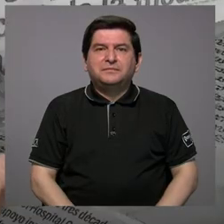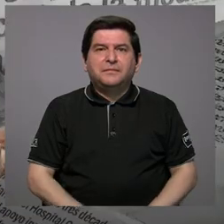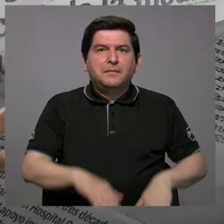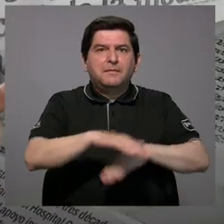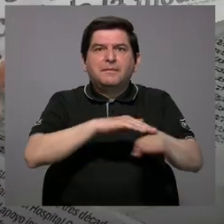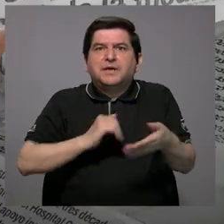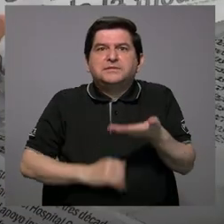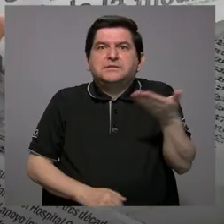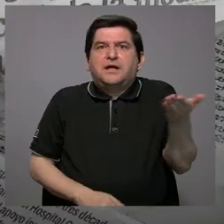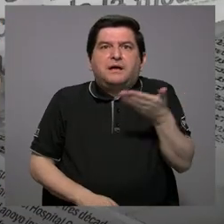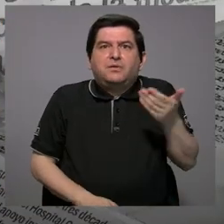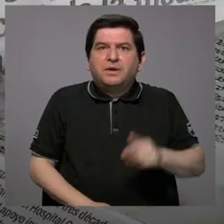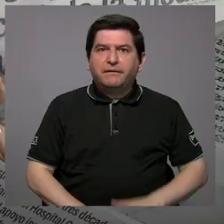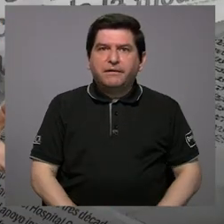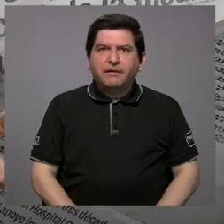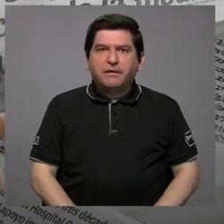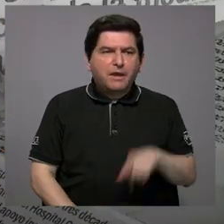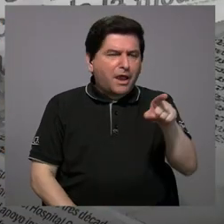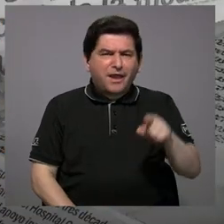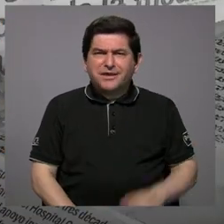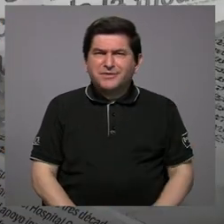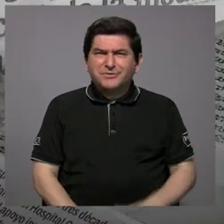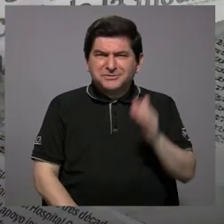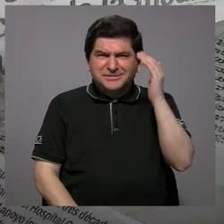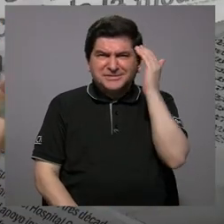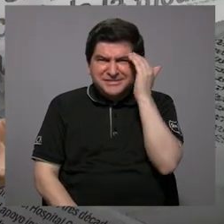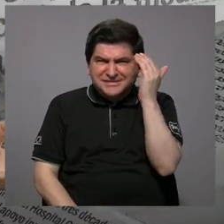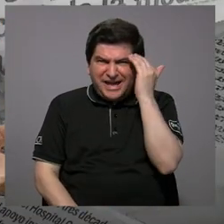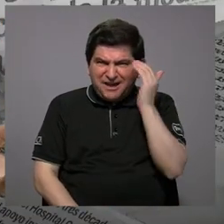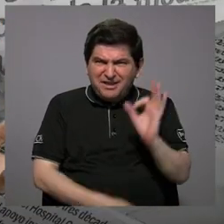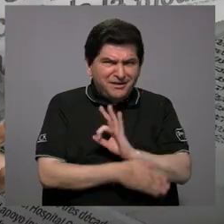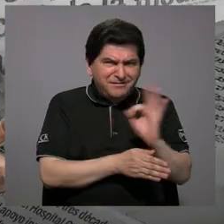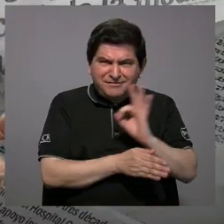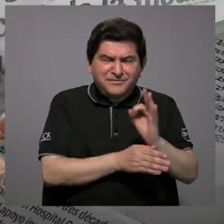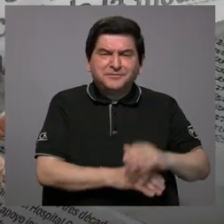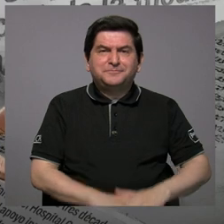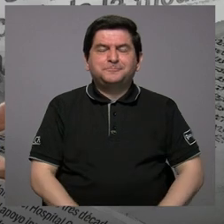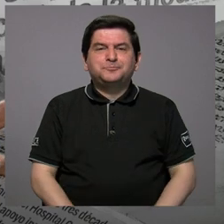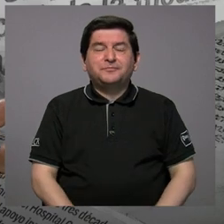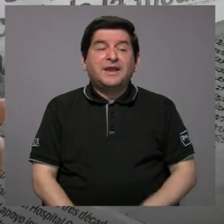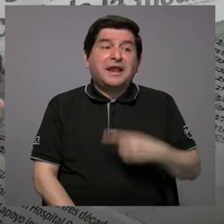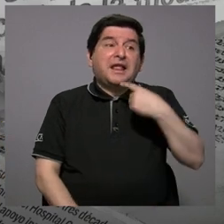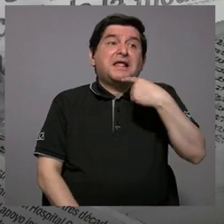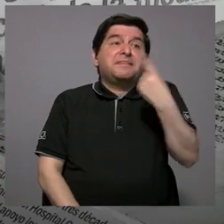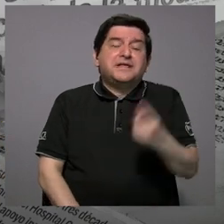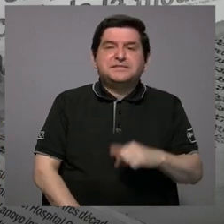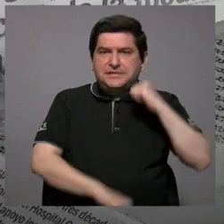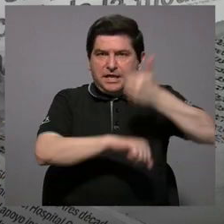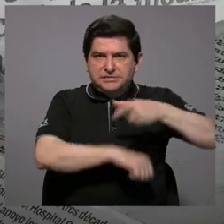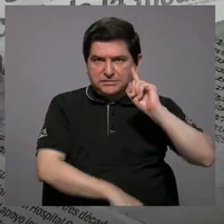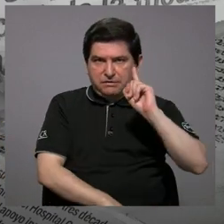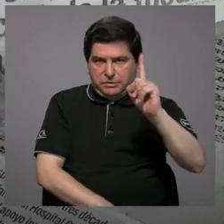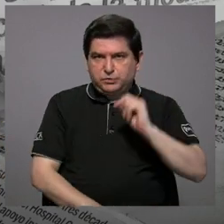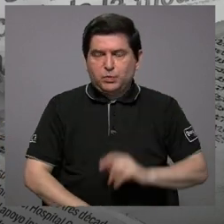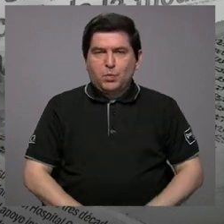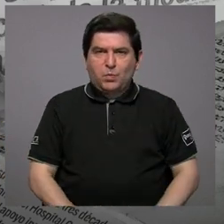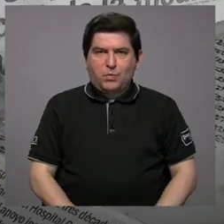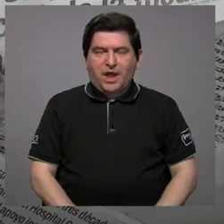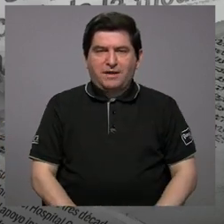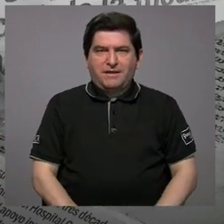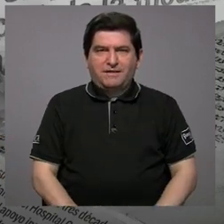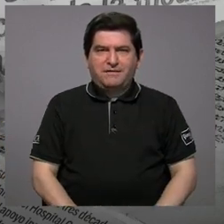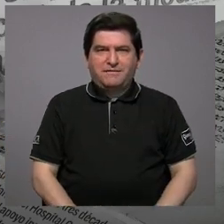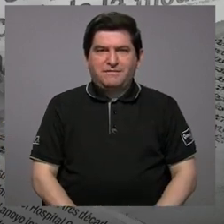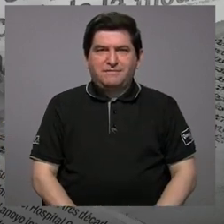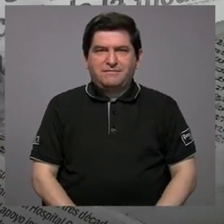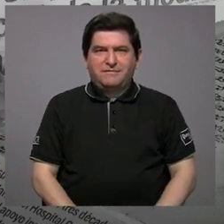base en qué tienen ellos para decir que no funcionan? Dice que pusieron una, desde que pusieron una. ¿El